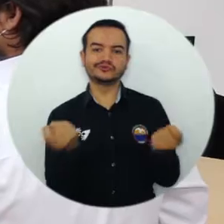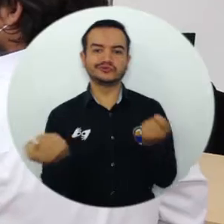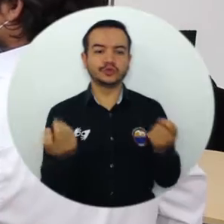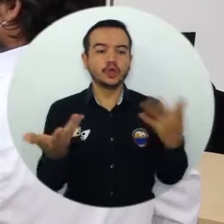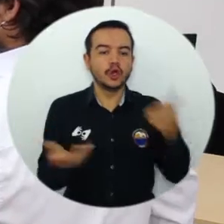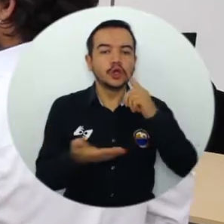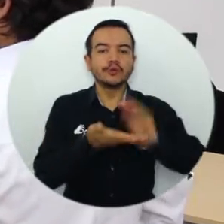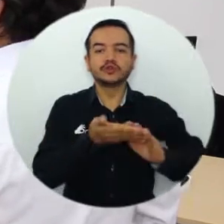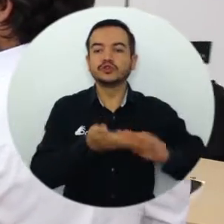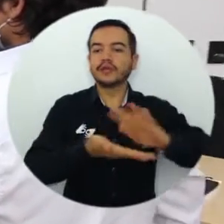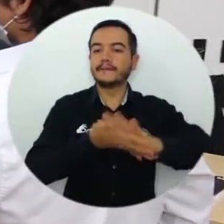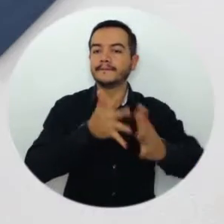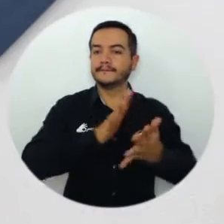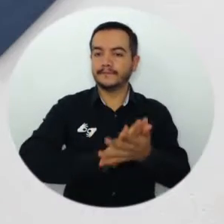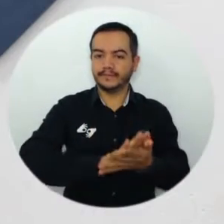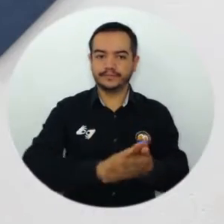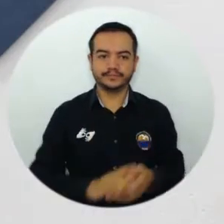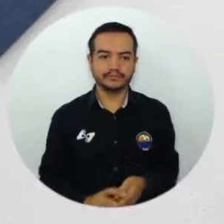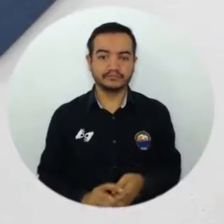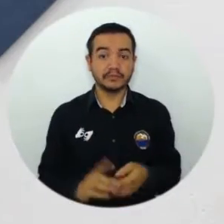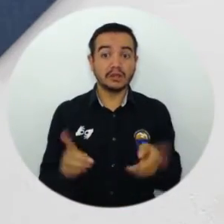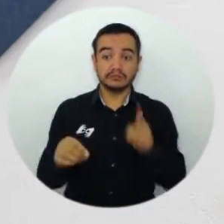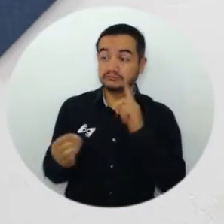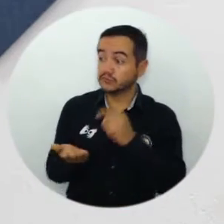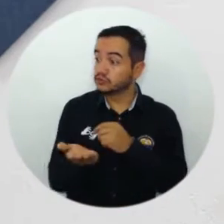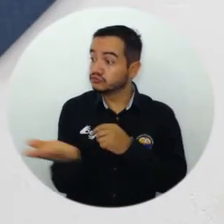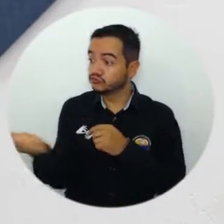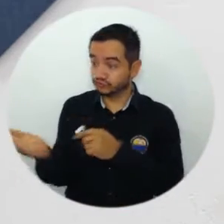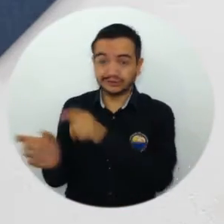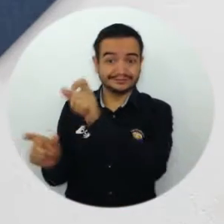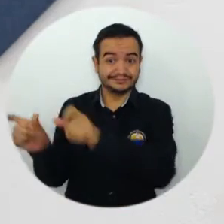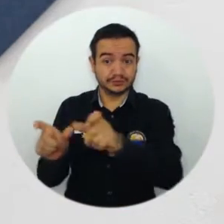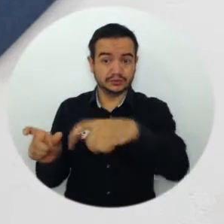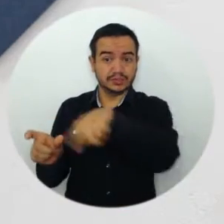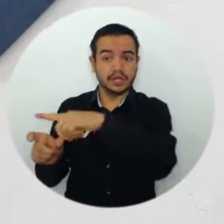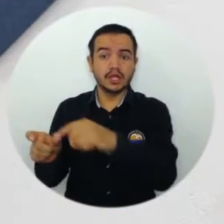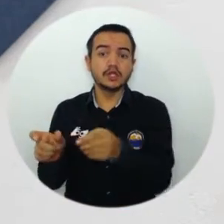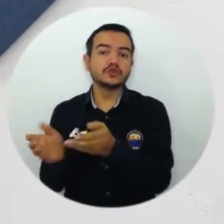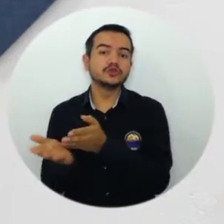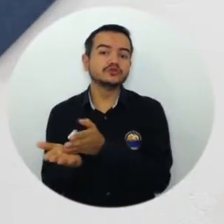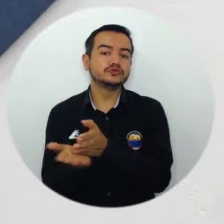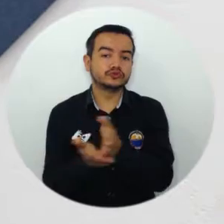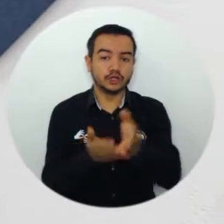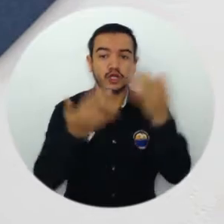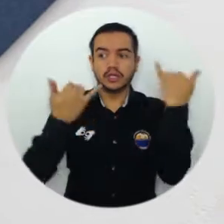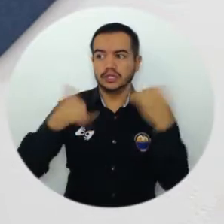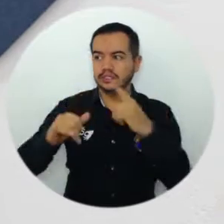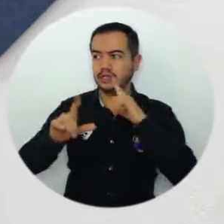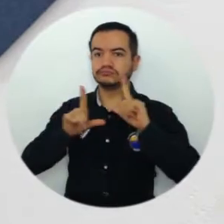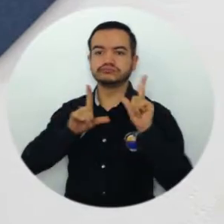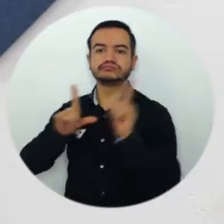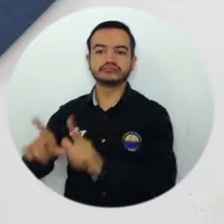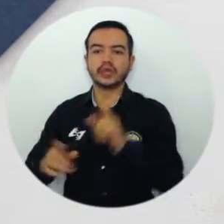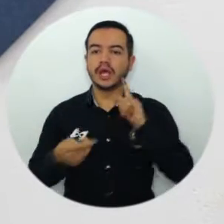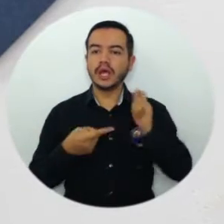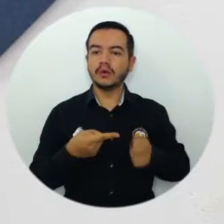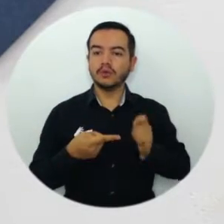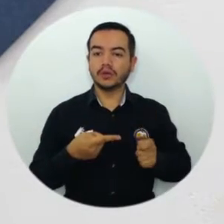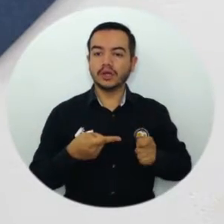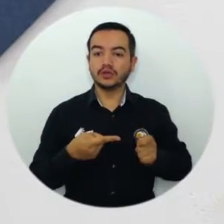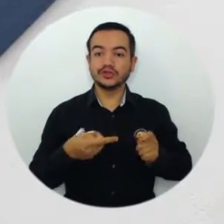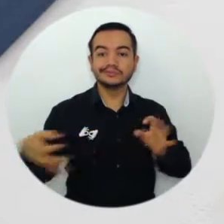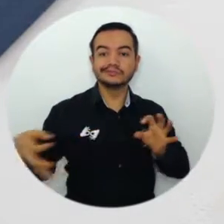construcción de paz. Les permite a los estudiantes que realicen este curso graduarse como abogados pero abogados